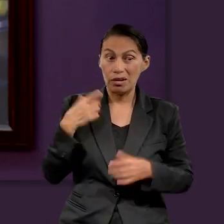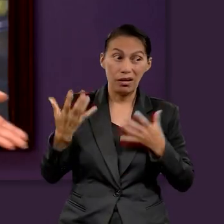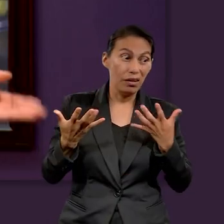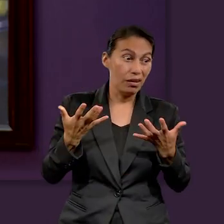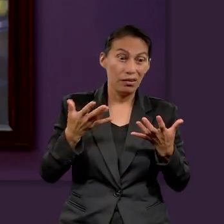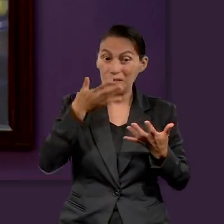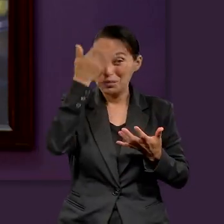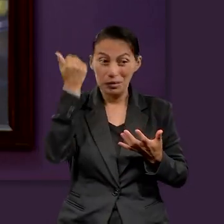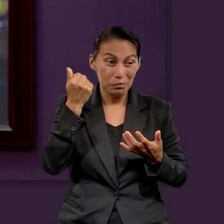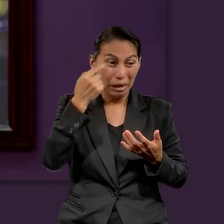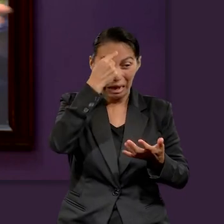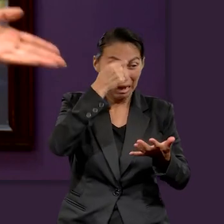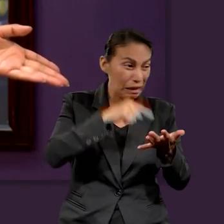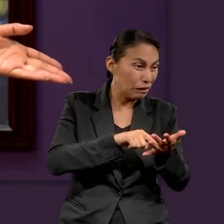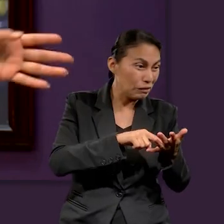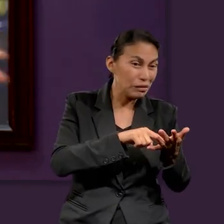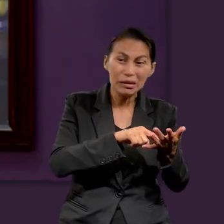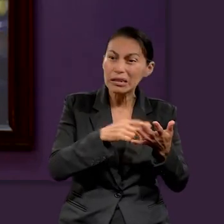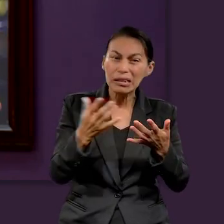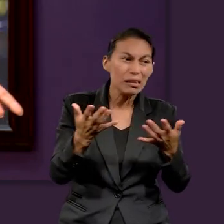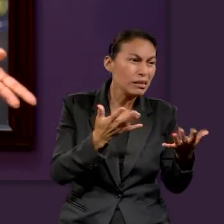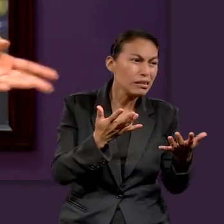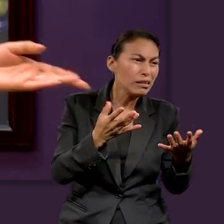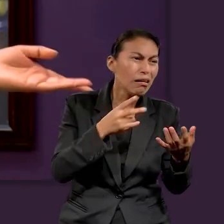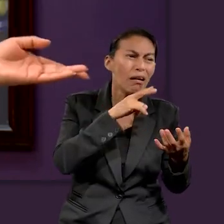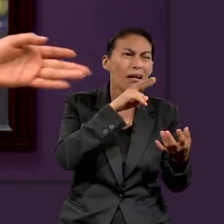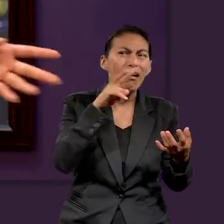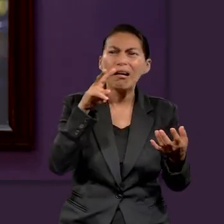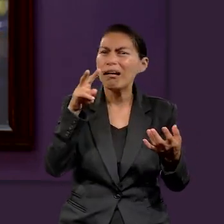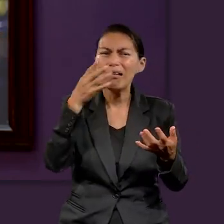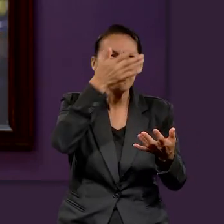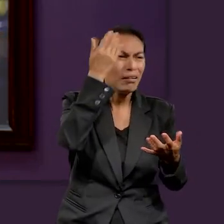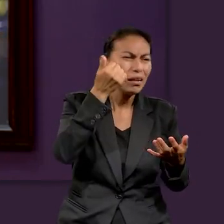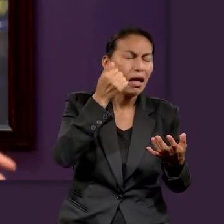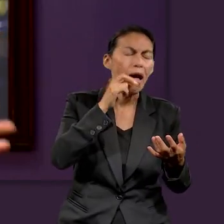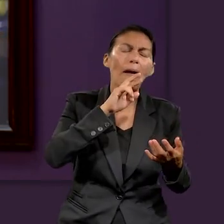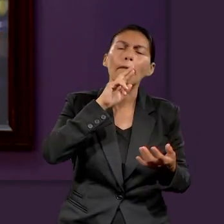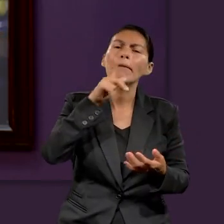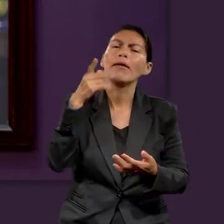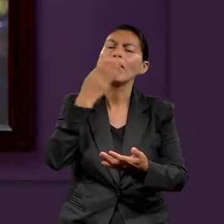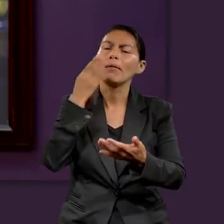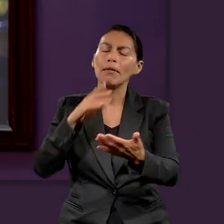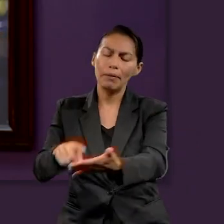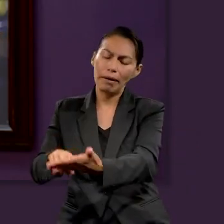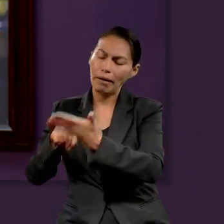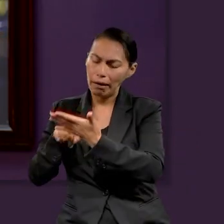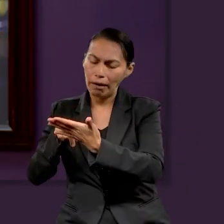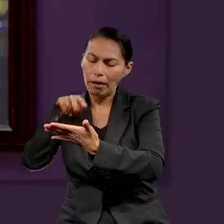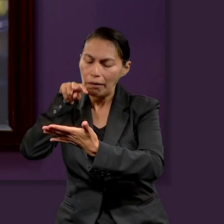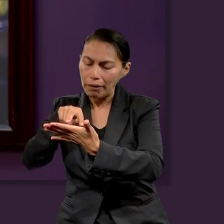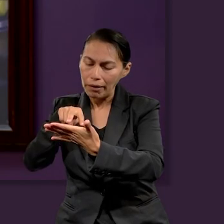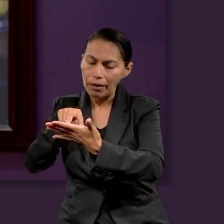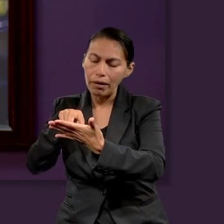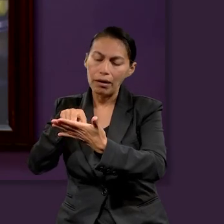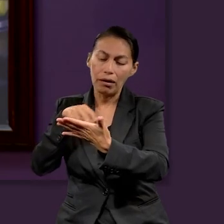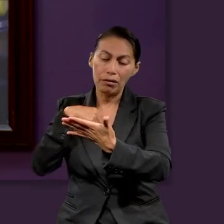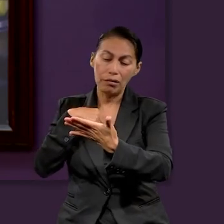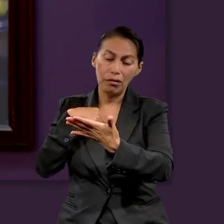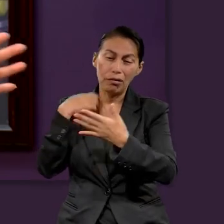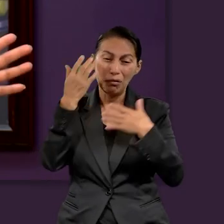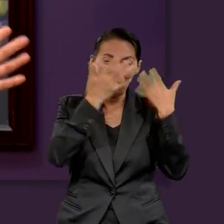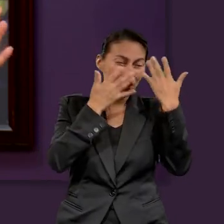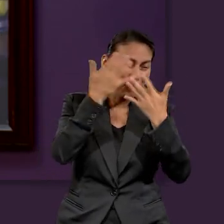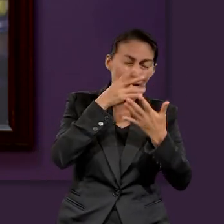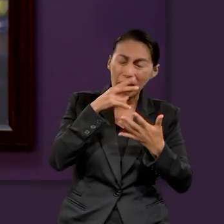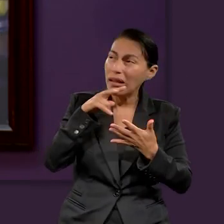sepa qué hacer, cuando no sepa a quién creerle o a dónde voltear, pues, que voltee a las Escrituras, ¿no? A Dios en oración. Porque, pues, ahí